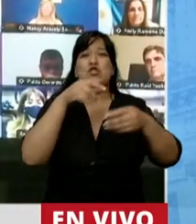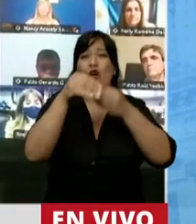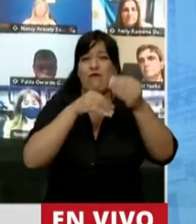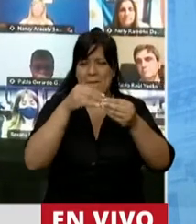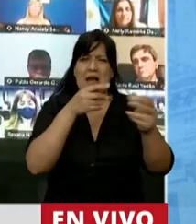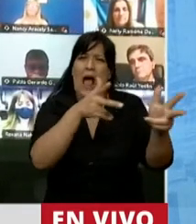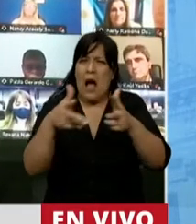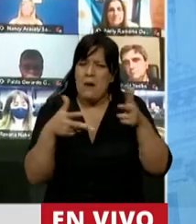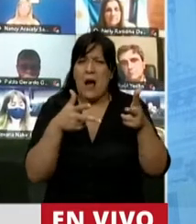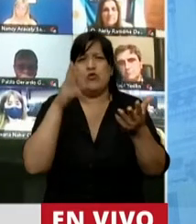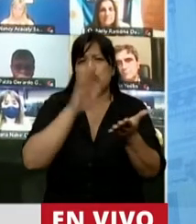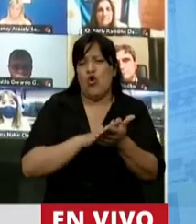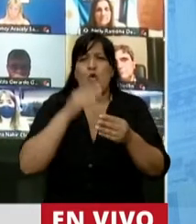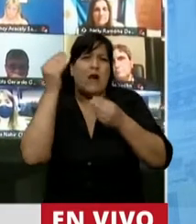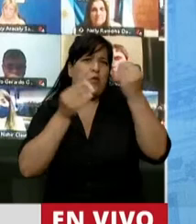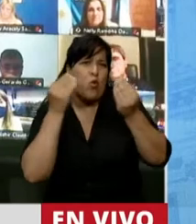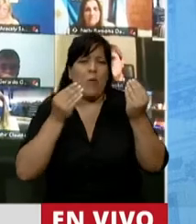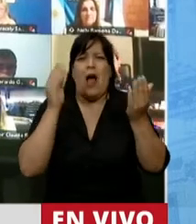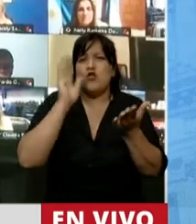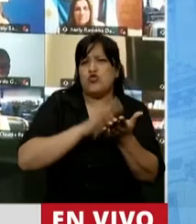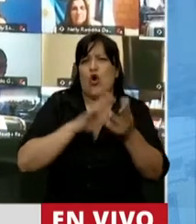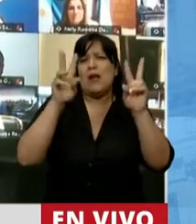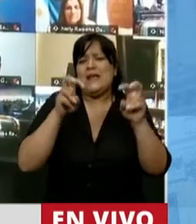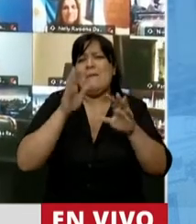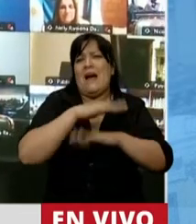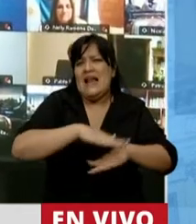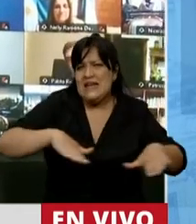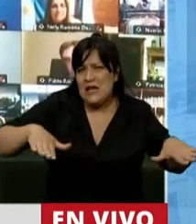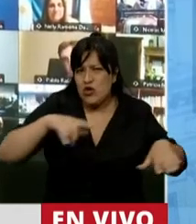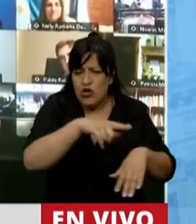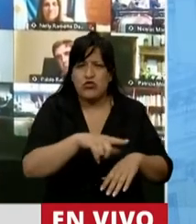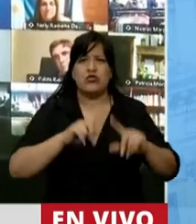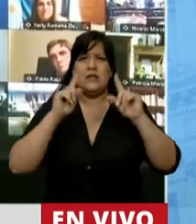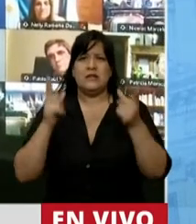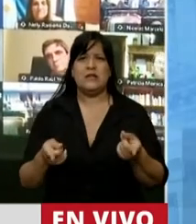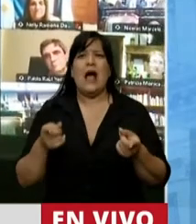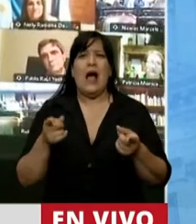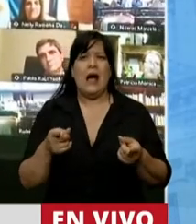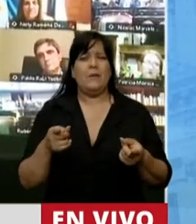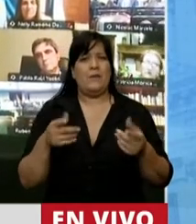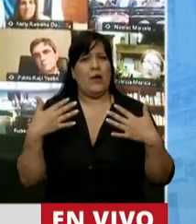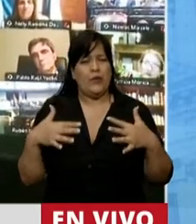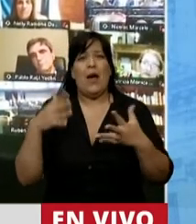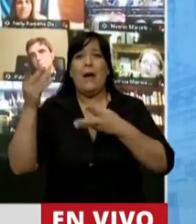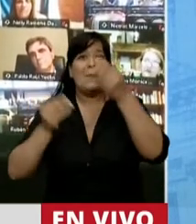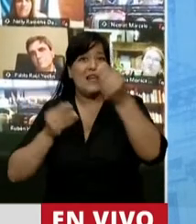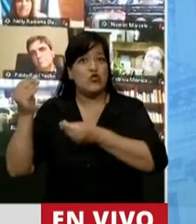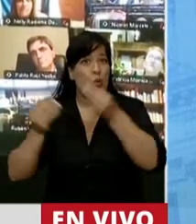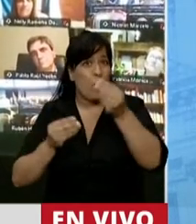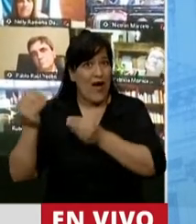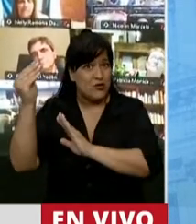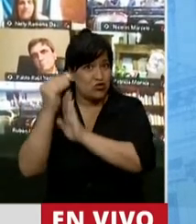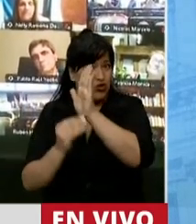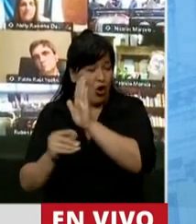estuvimos charlando sobre las preocupaciones referidas a la niñez y la incidencia del presupuesto, o cómo el